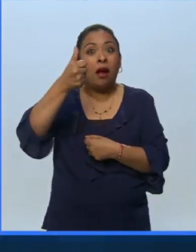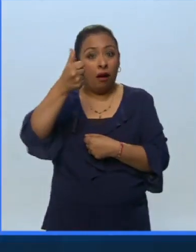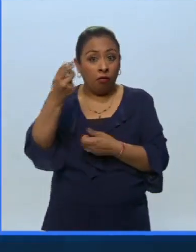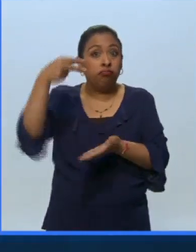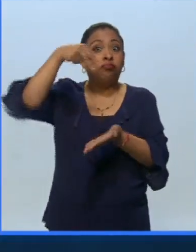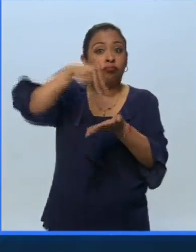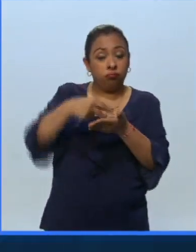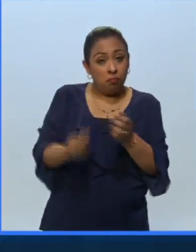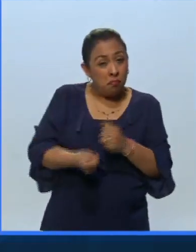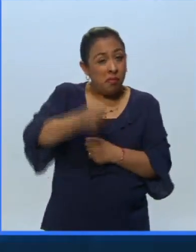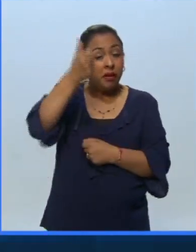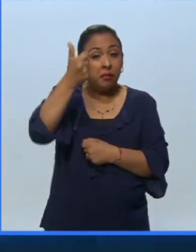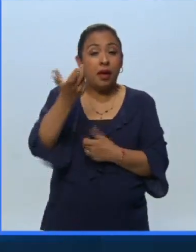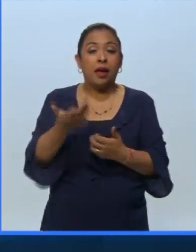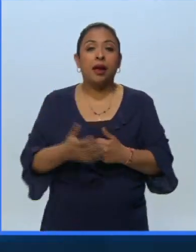vengo.